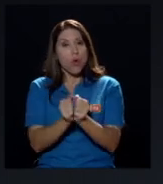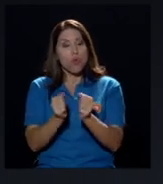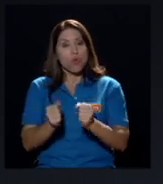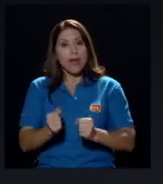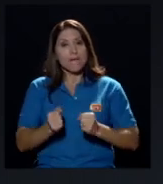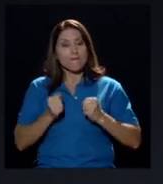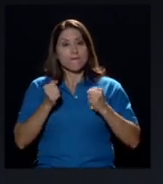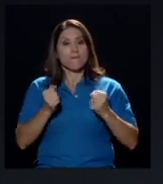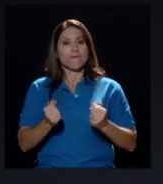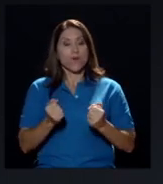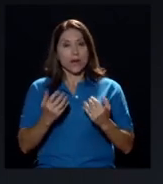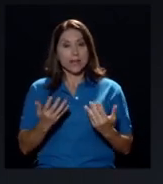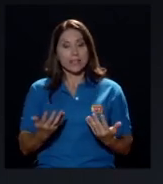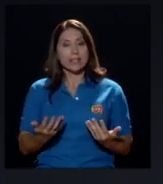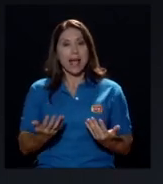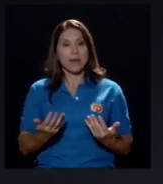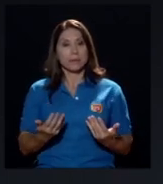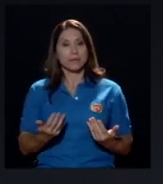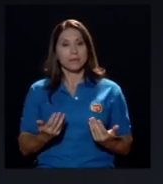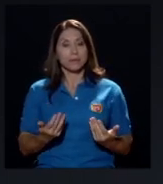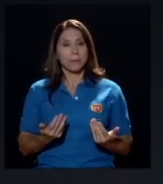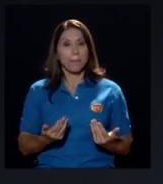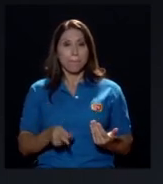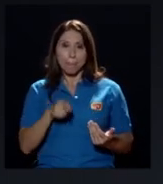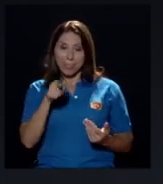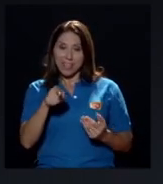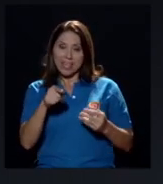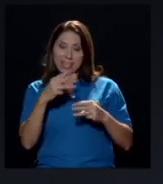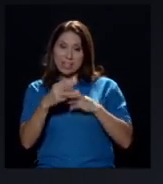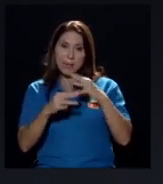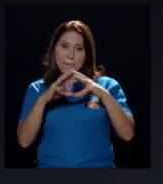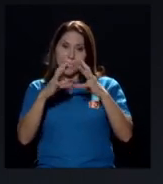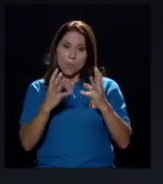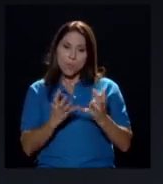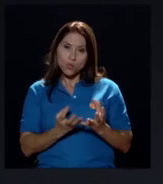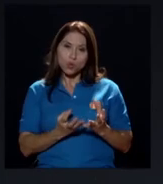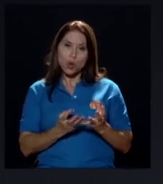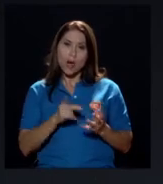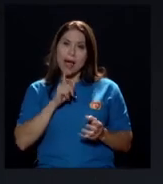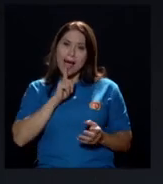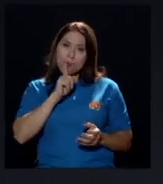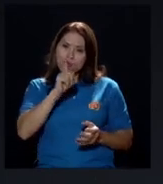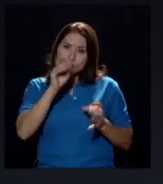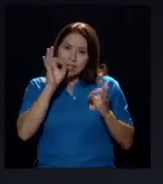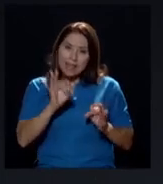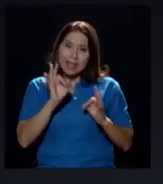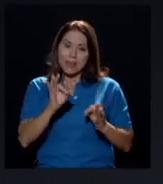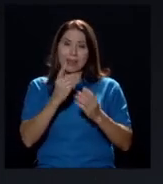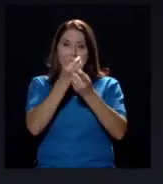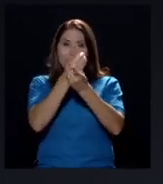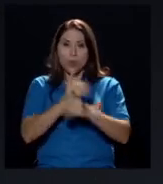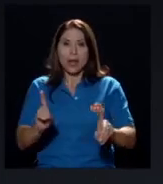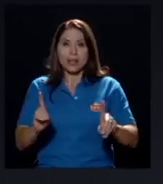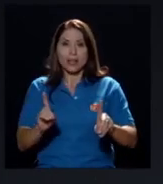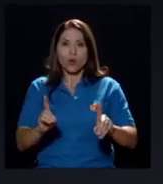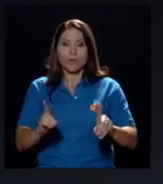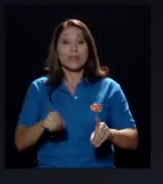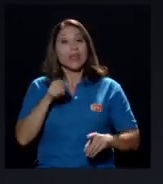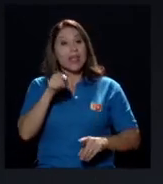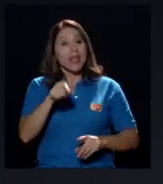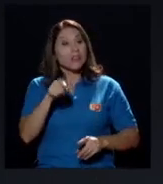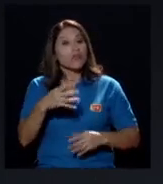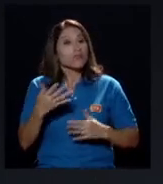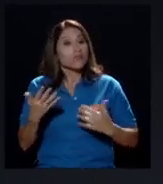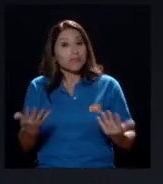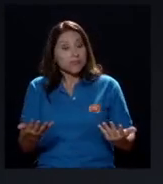en ese mundo auténticamente democrático y eso lógicamente da a la